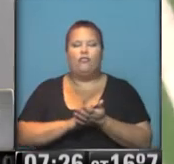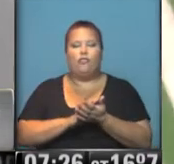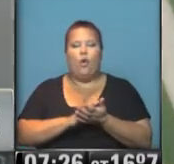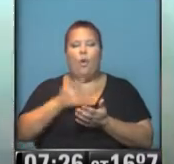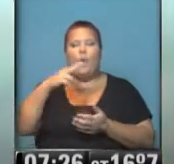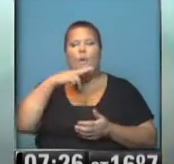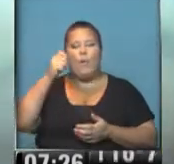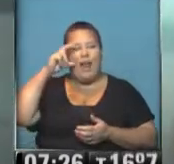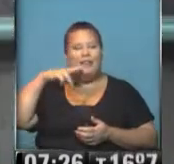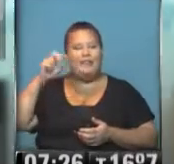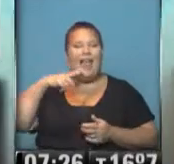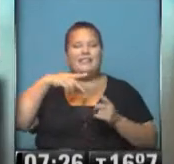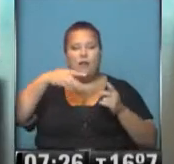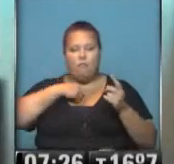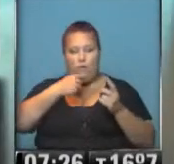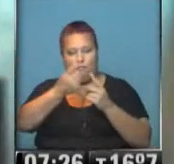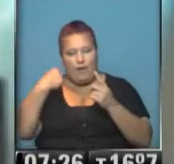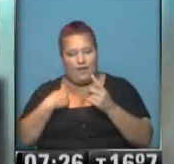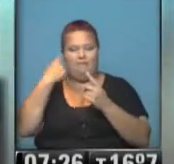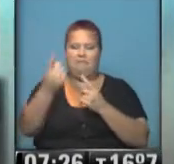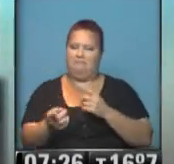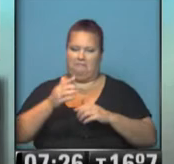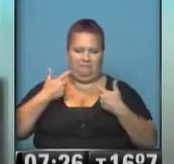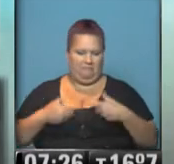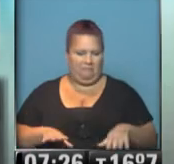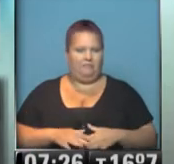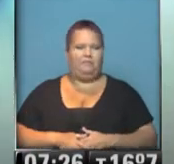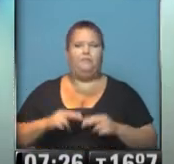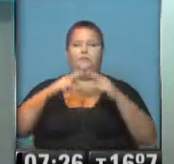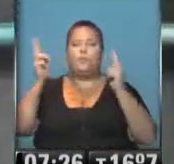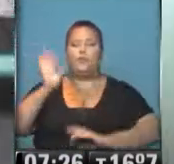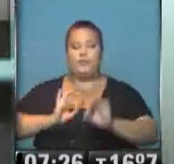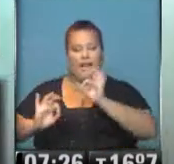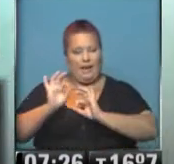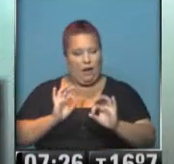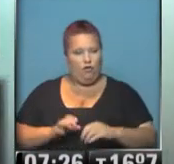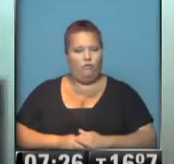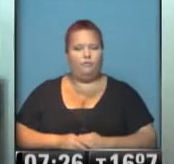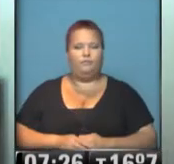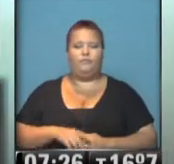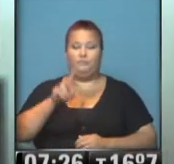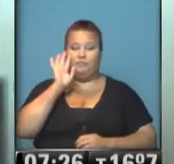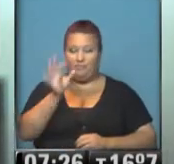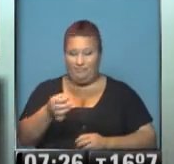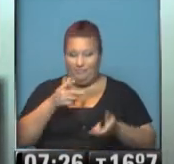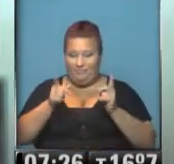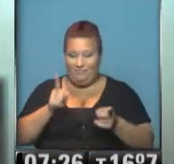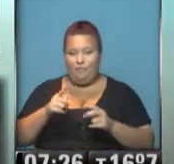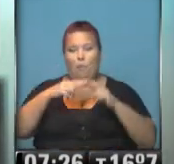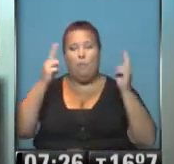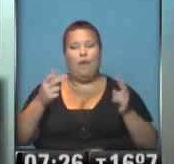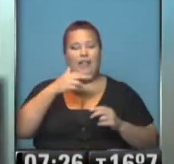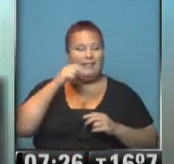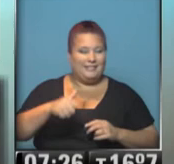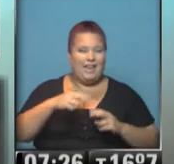Valentín Alsina hacia Pompeya y en sentido contrario también, Puente La Noria, en este caso vemos lo que le decía, Puente Alsina,